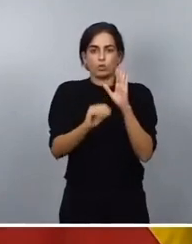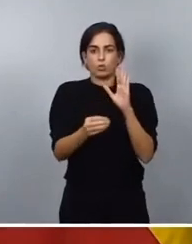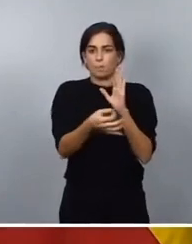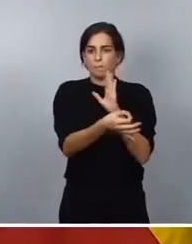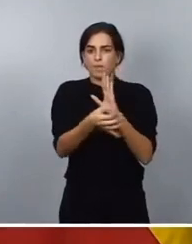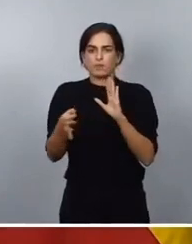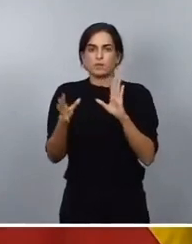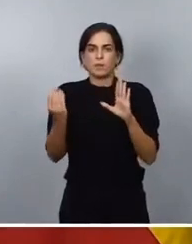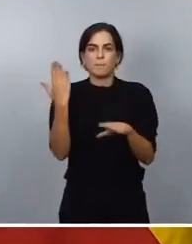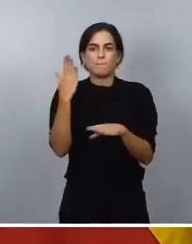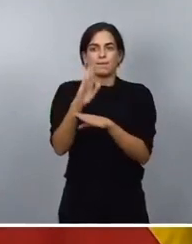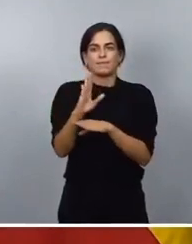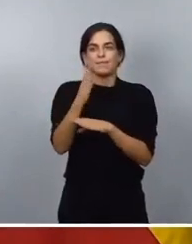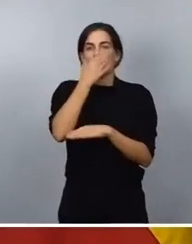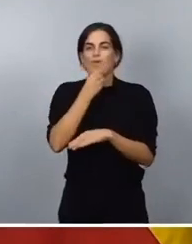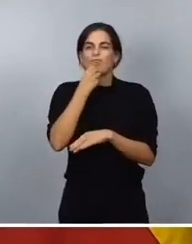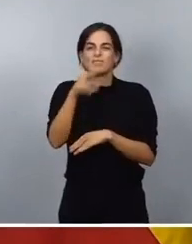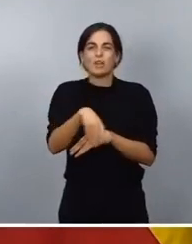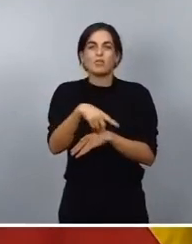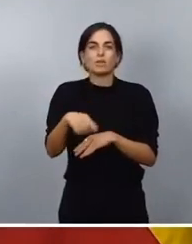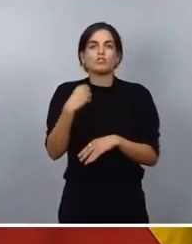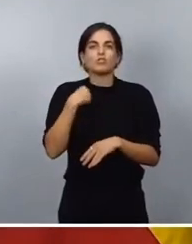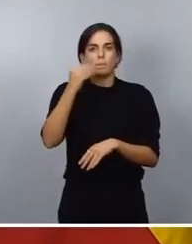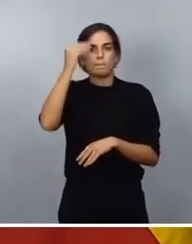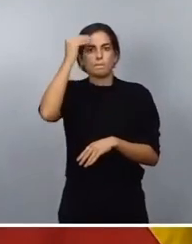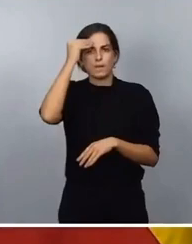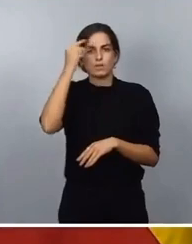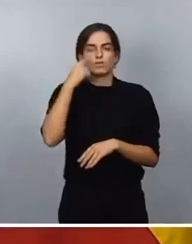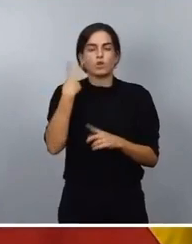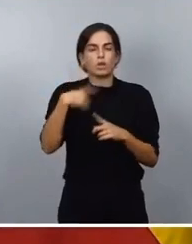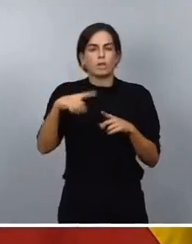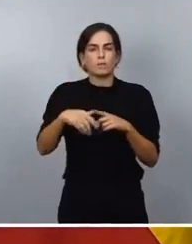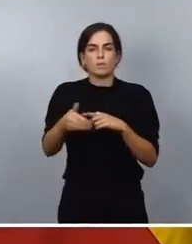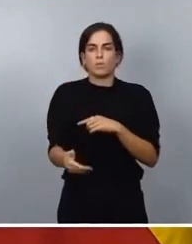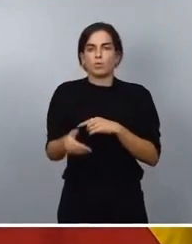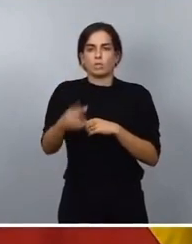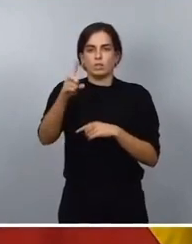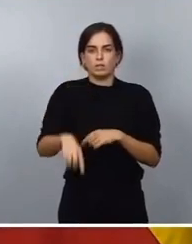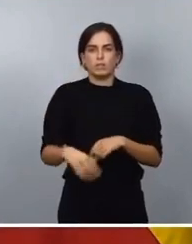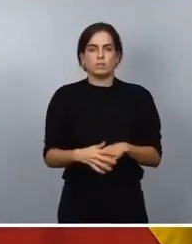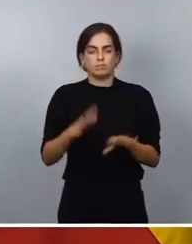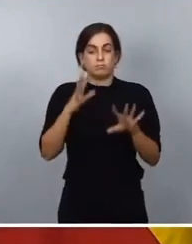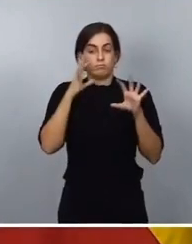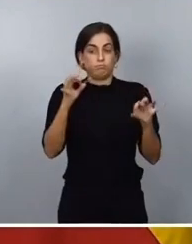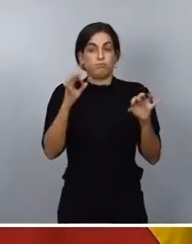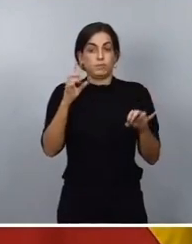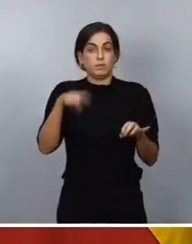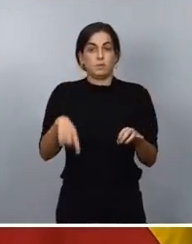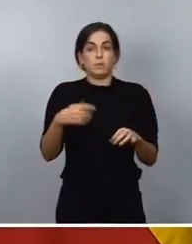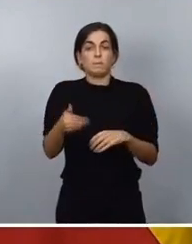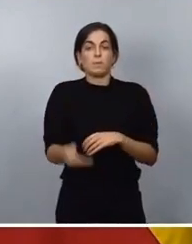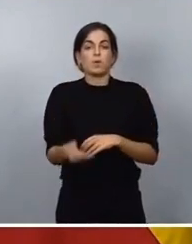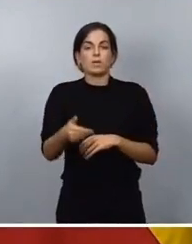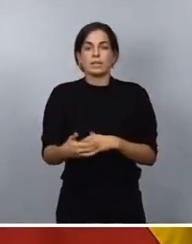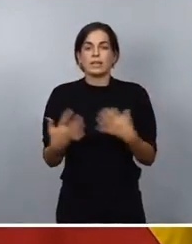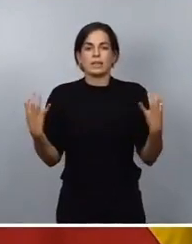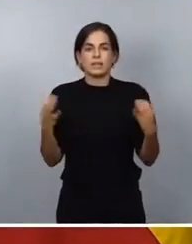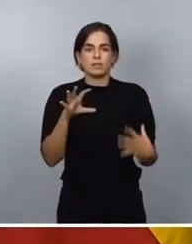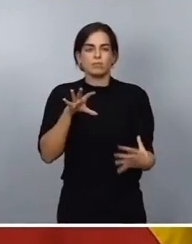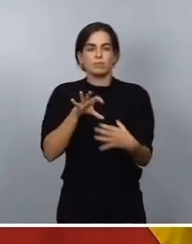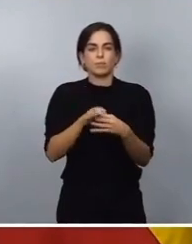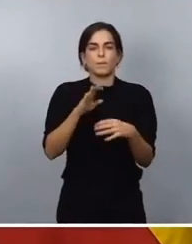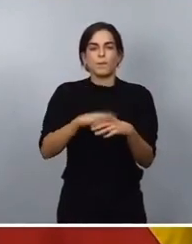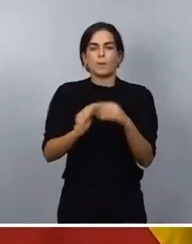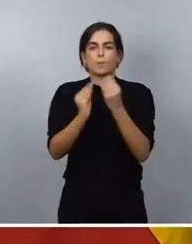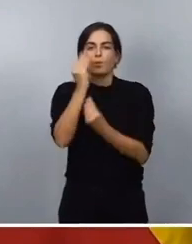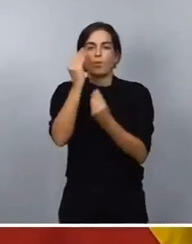es y creemos que es un elemento muy importante. Como es evidentemente importante lo que se refiere a la venta de productos de proximidad,